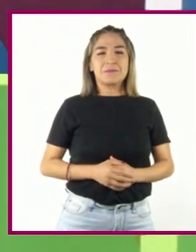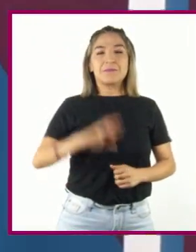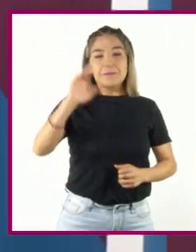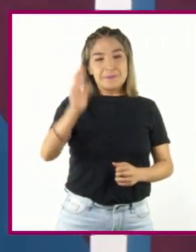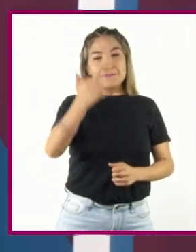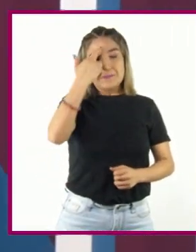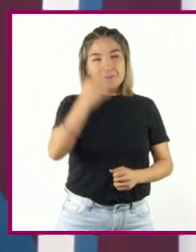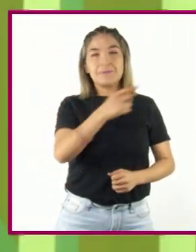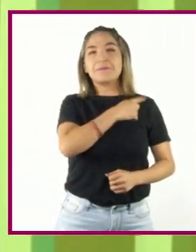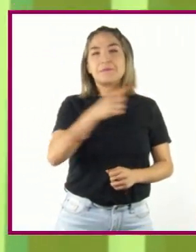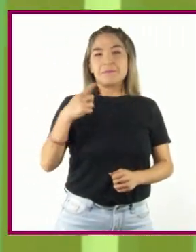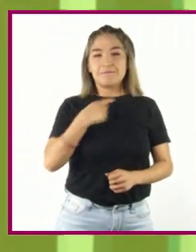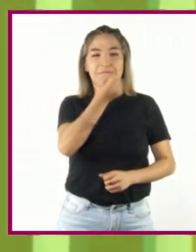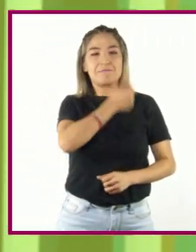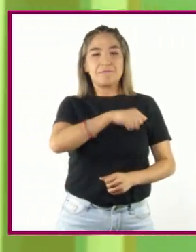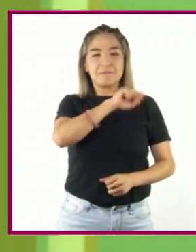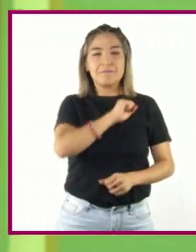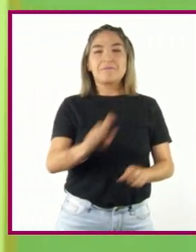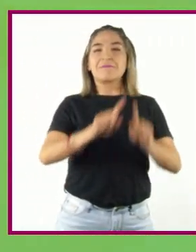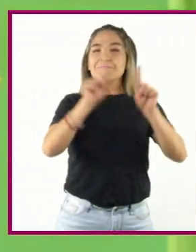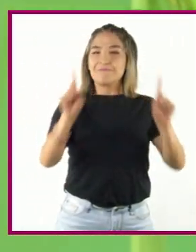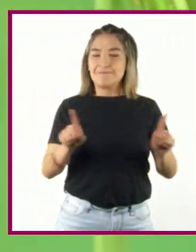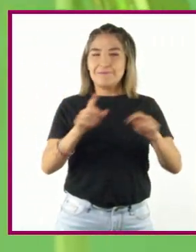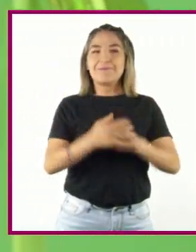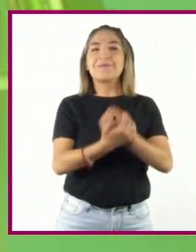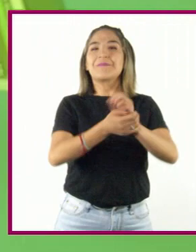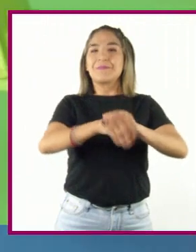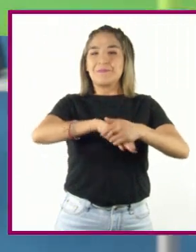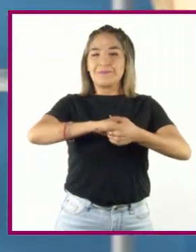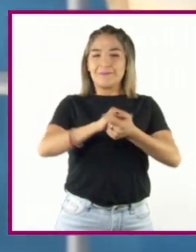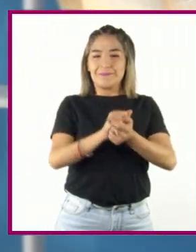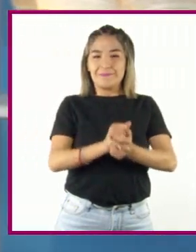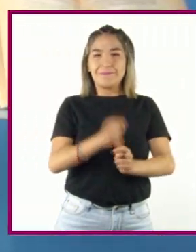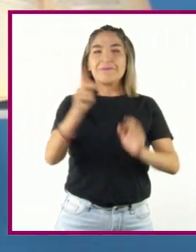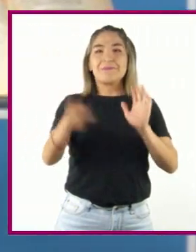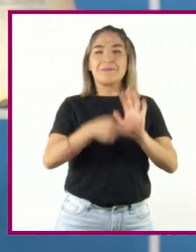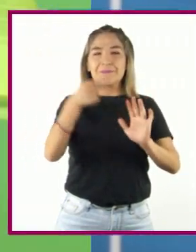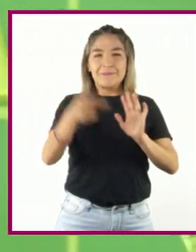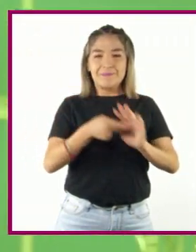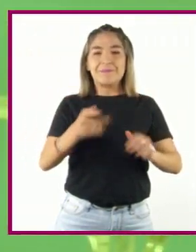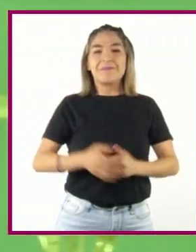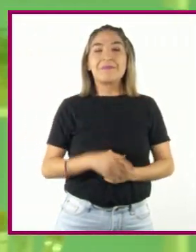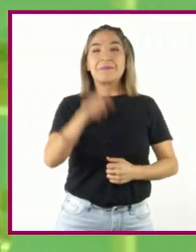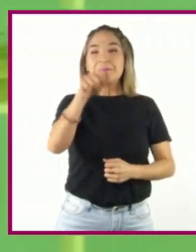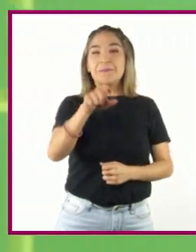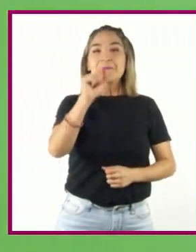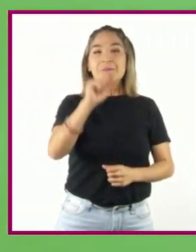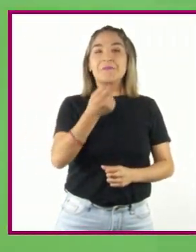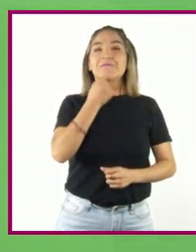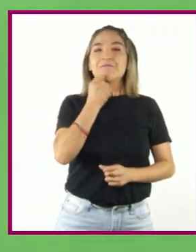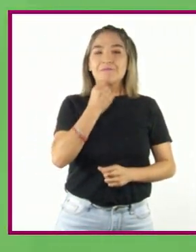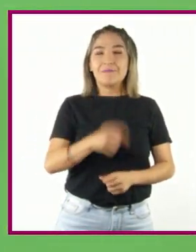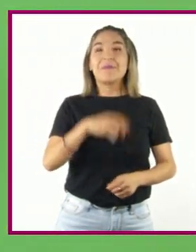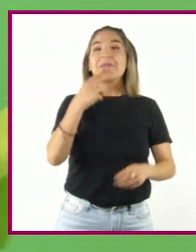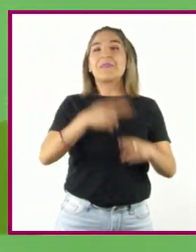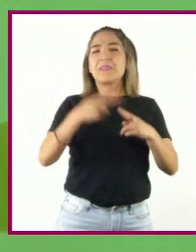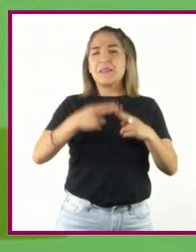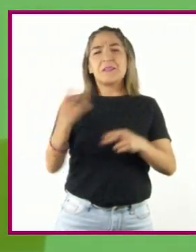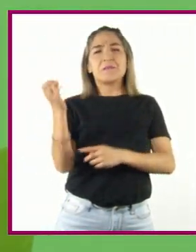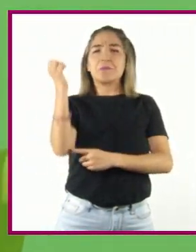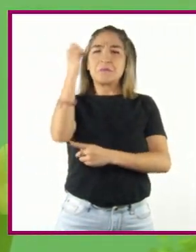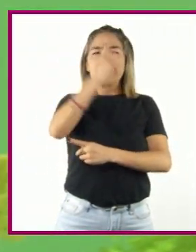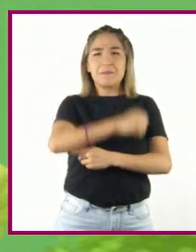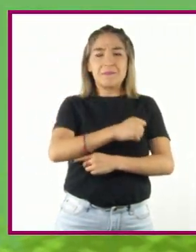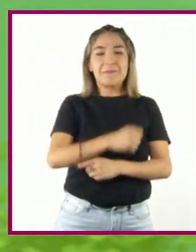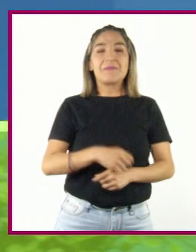Recuerden mantener la sana distancia, lavarse las manos con agua y jabón durante 20 segundos varias veces al día y